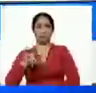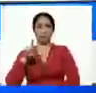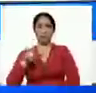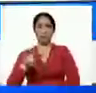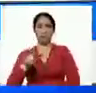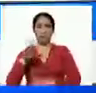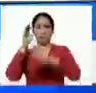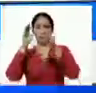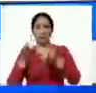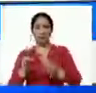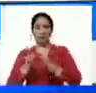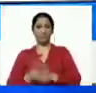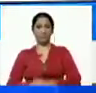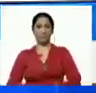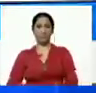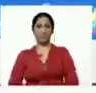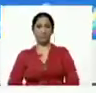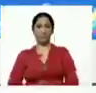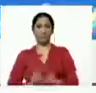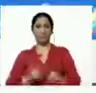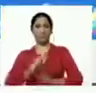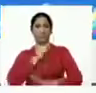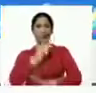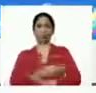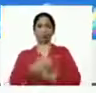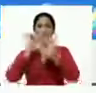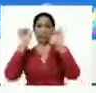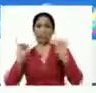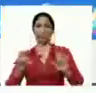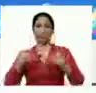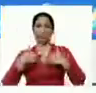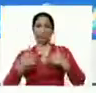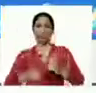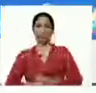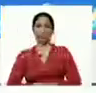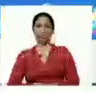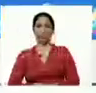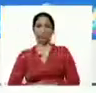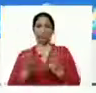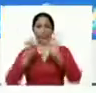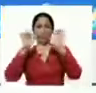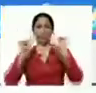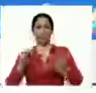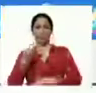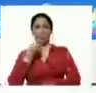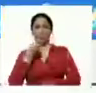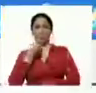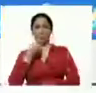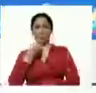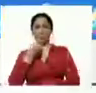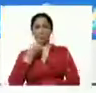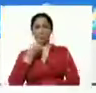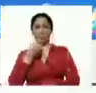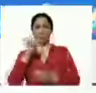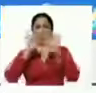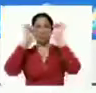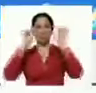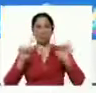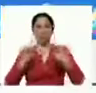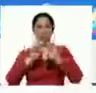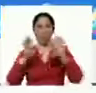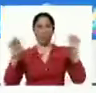reales para fortalecer el sistema de salud el sistema alimentario el sistema